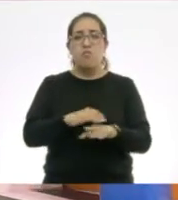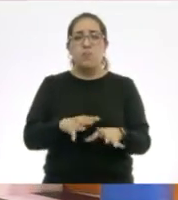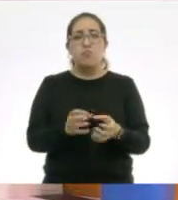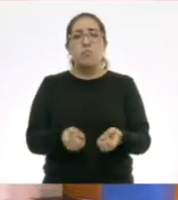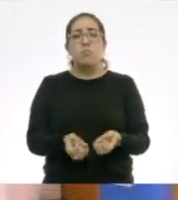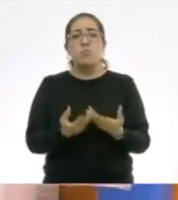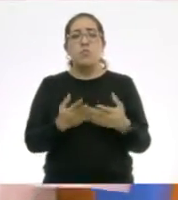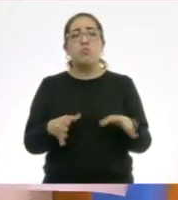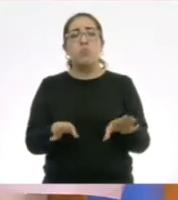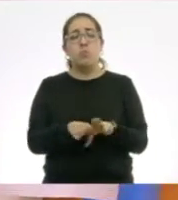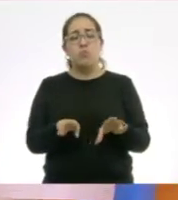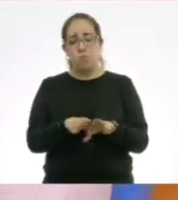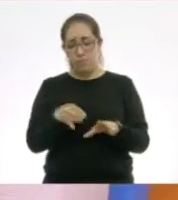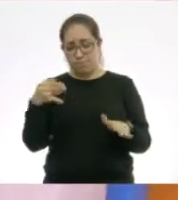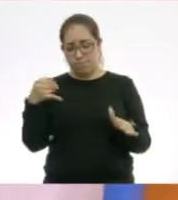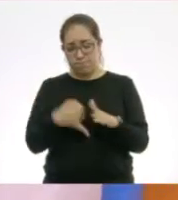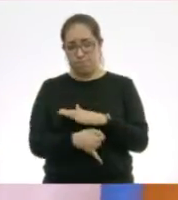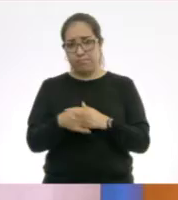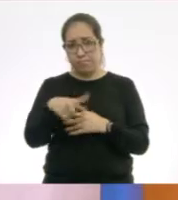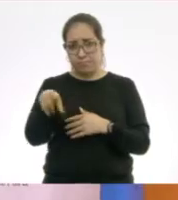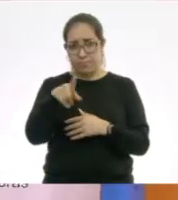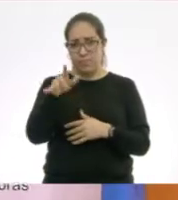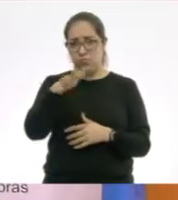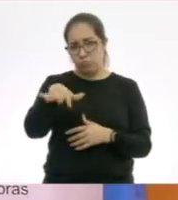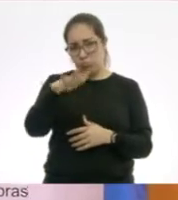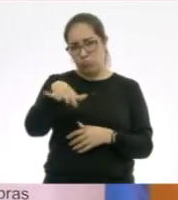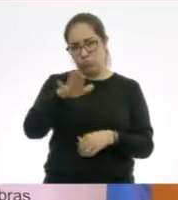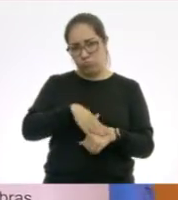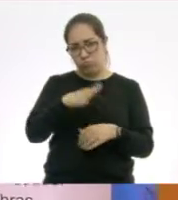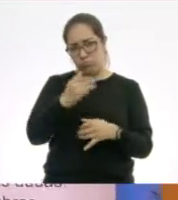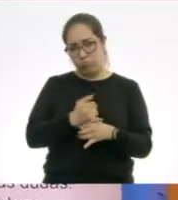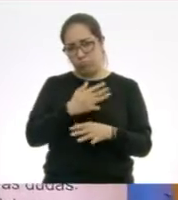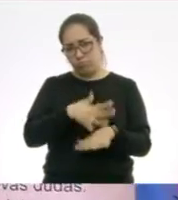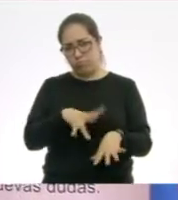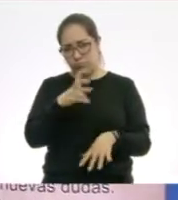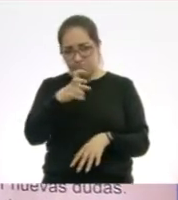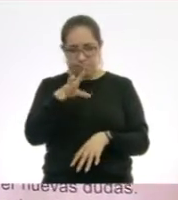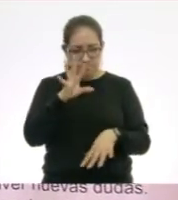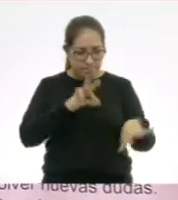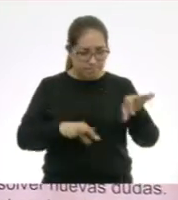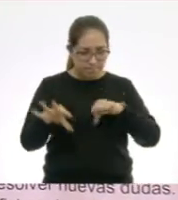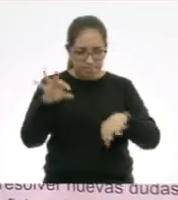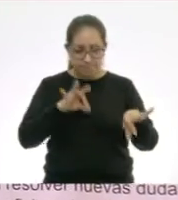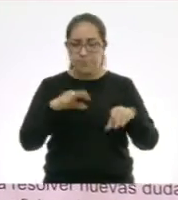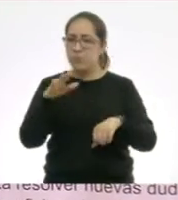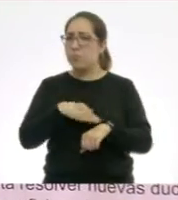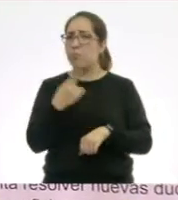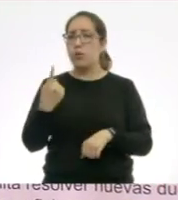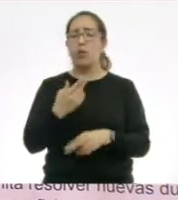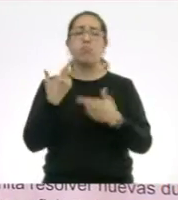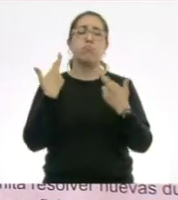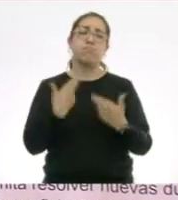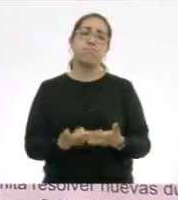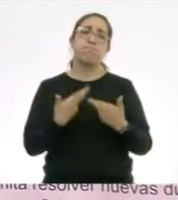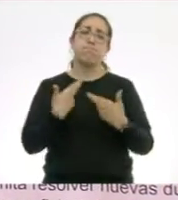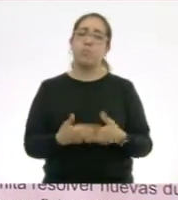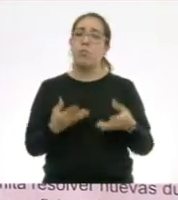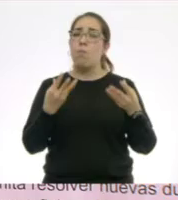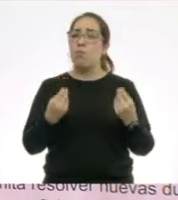que ustedes están buscando y encontrando. La tienen que seleccionar porque hay mucha información.